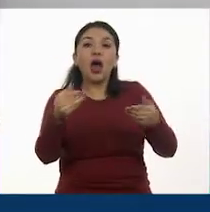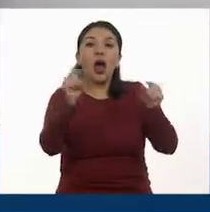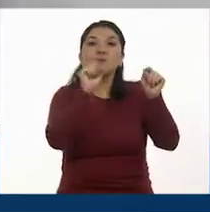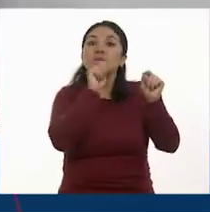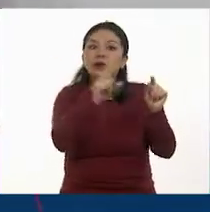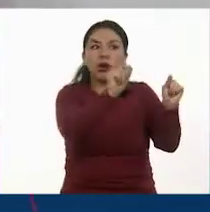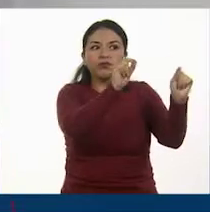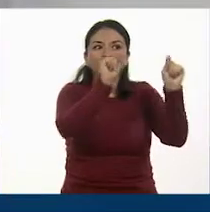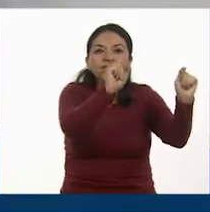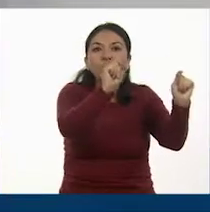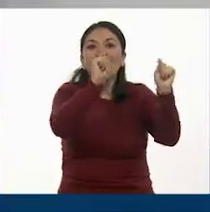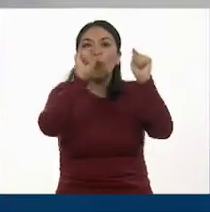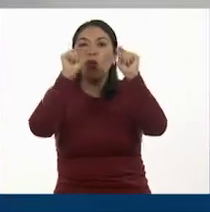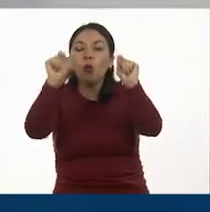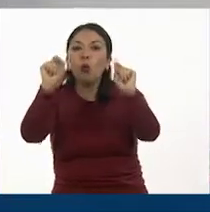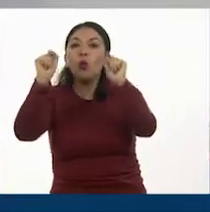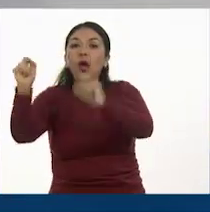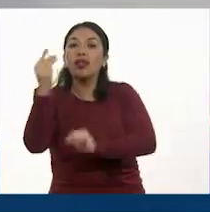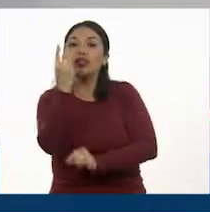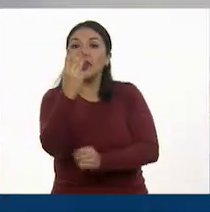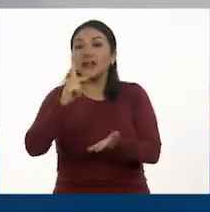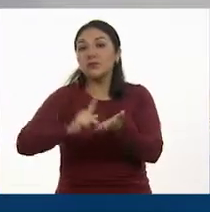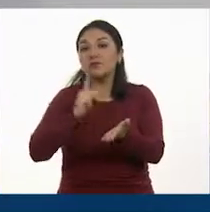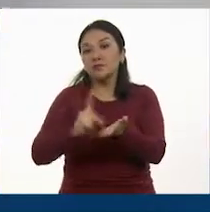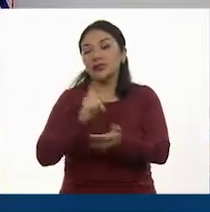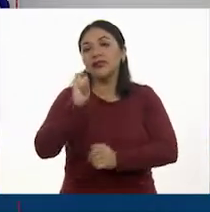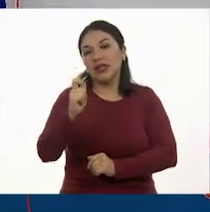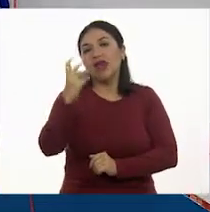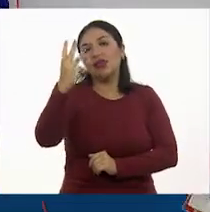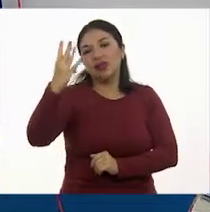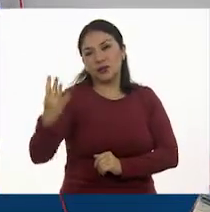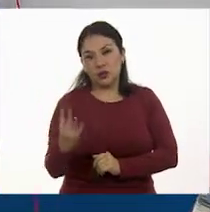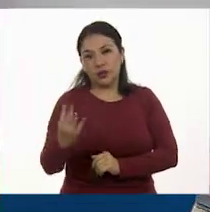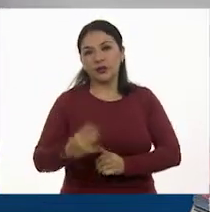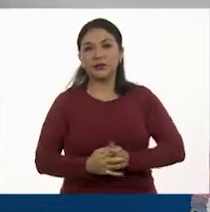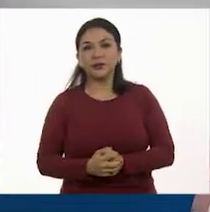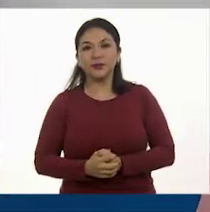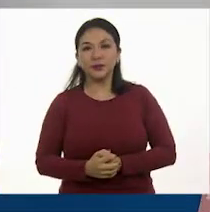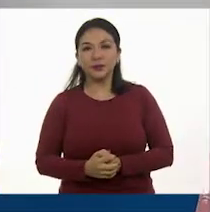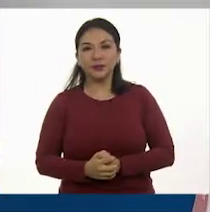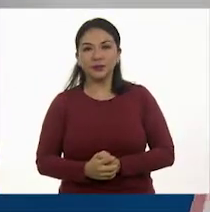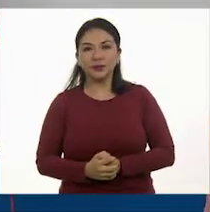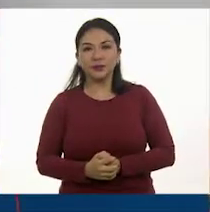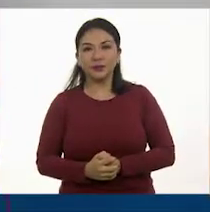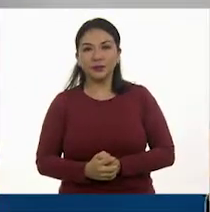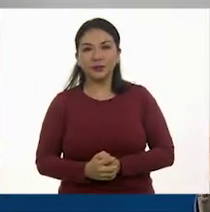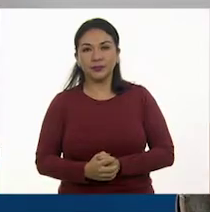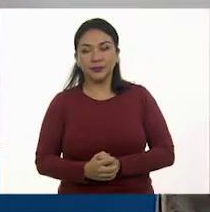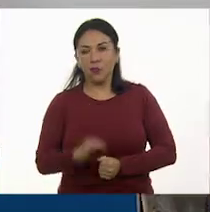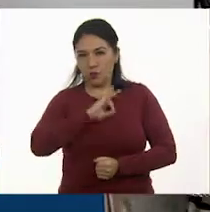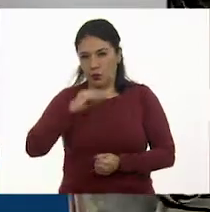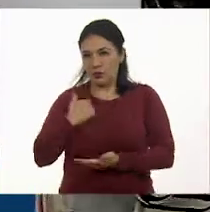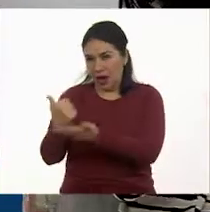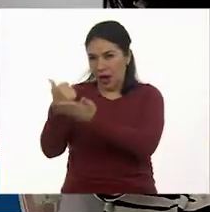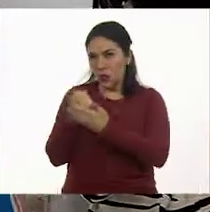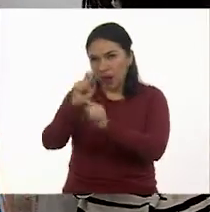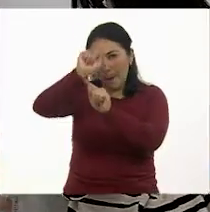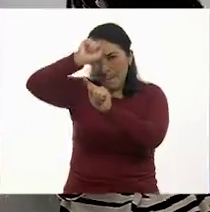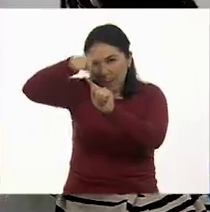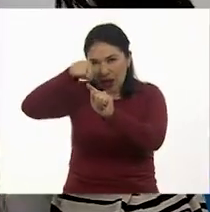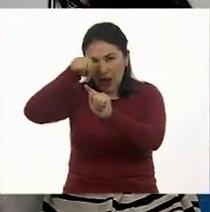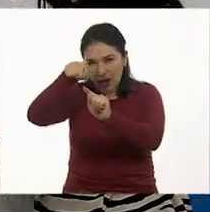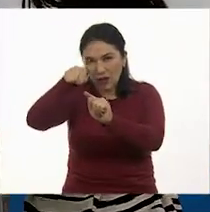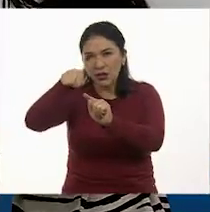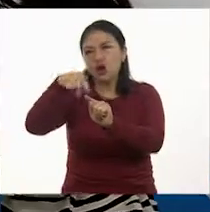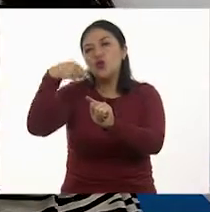Vamos, dos cuartos y tres cuartos. Ajá. ¿Me podrías poner la marca